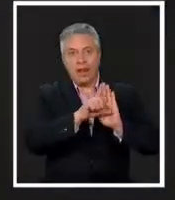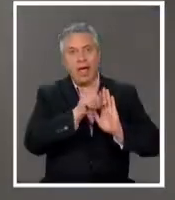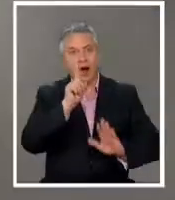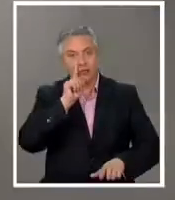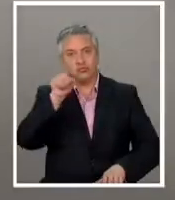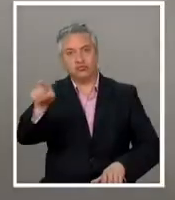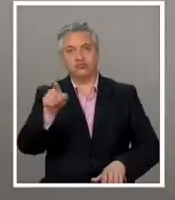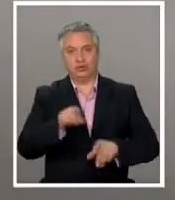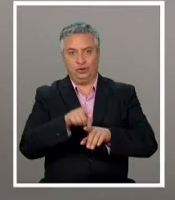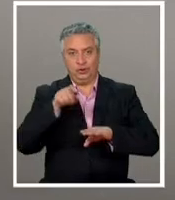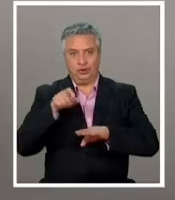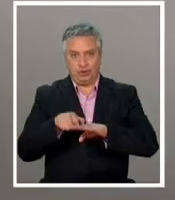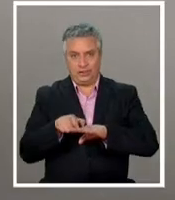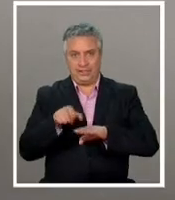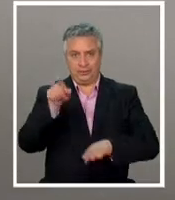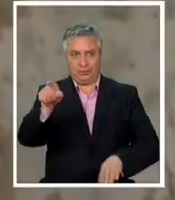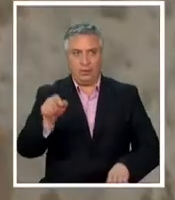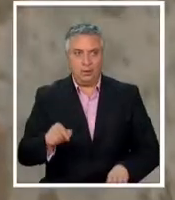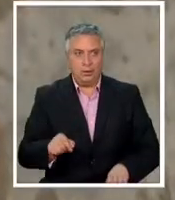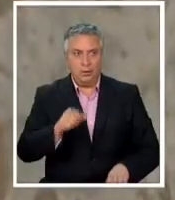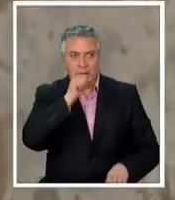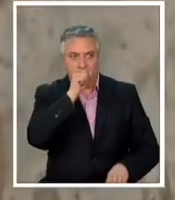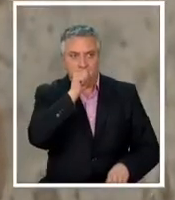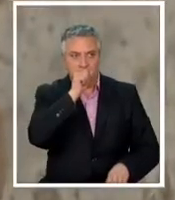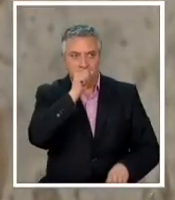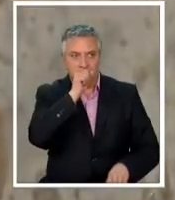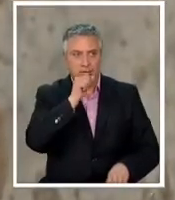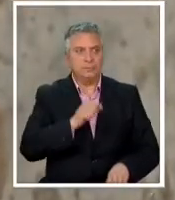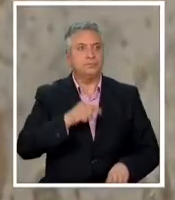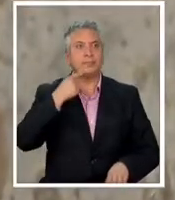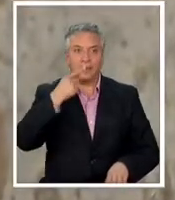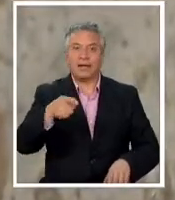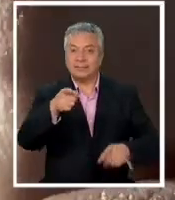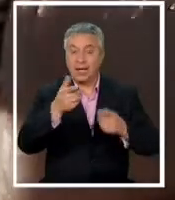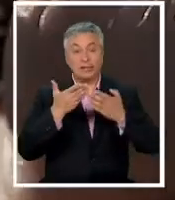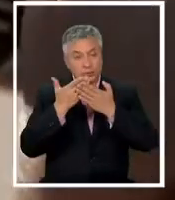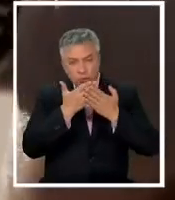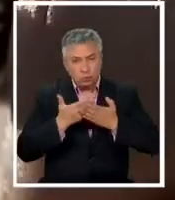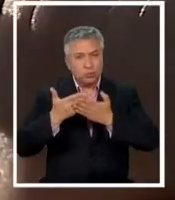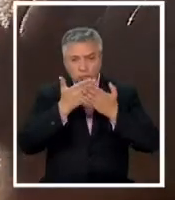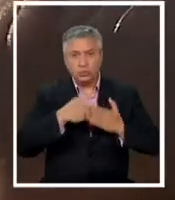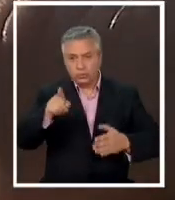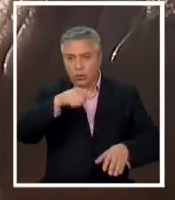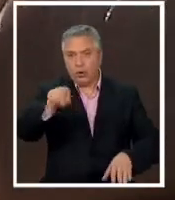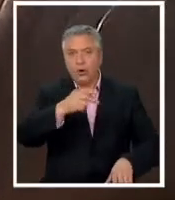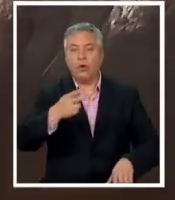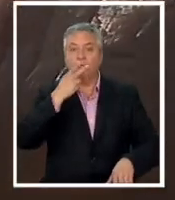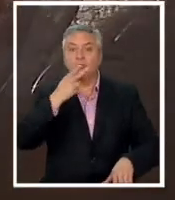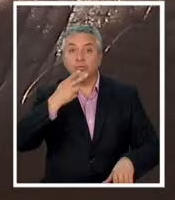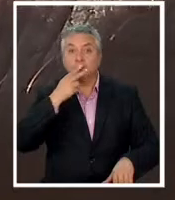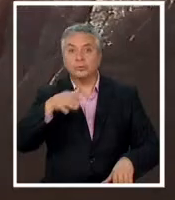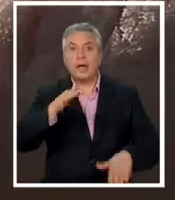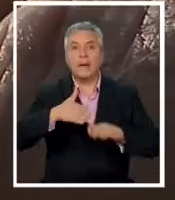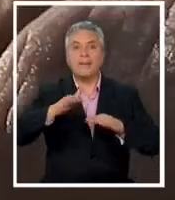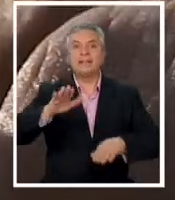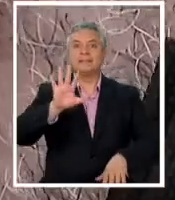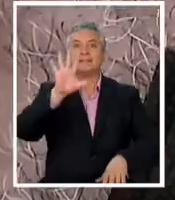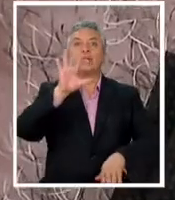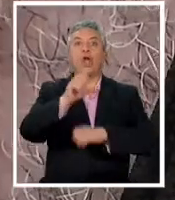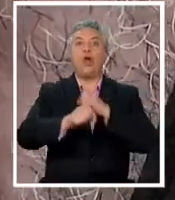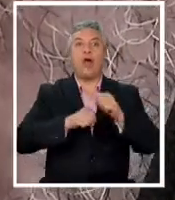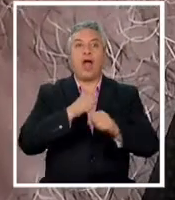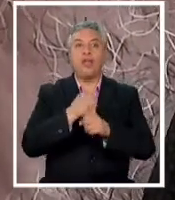congreso todo para avanzar en la pelea contra una adicción que según los estudios hace que cada fumador pierda más de 5 años de vida